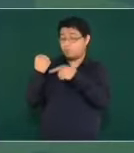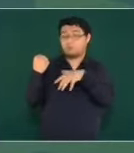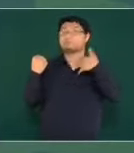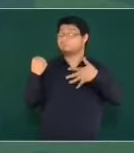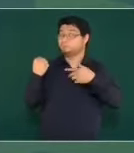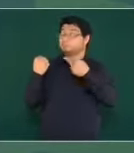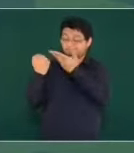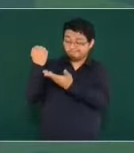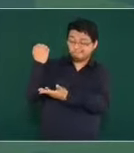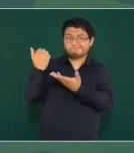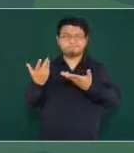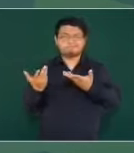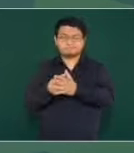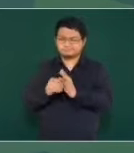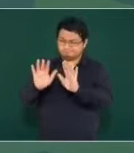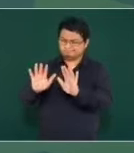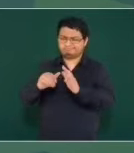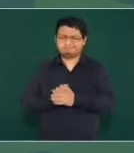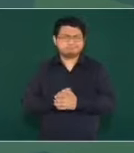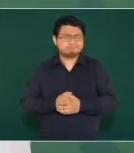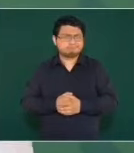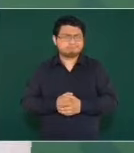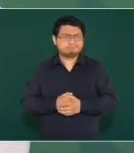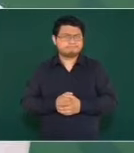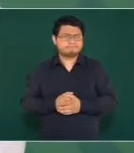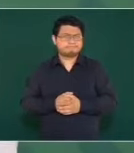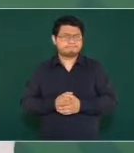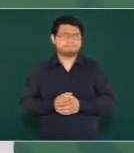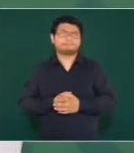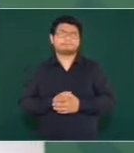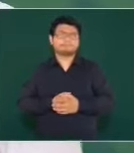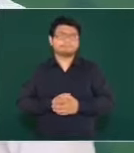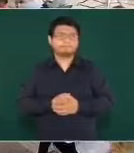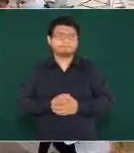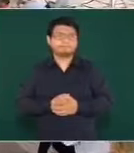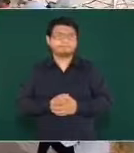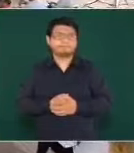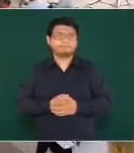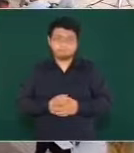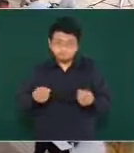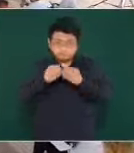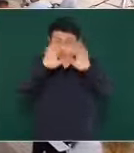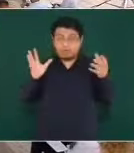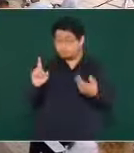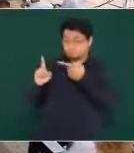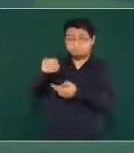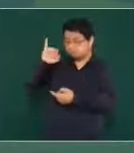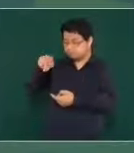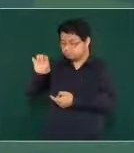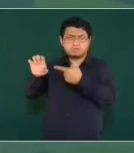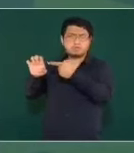de facto, de hecho,